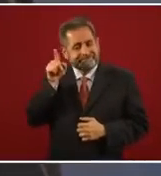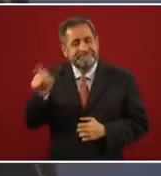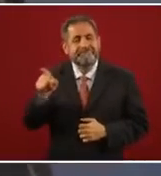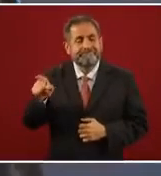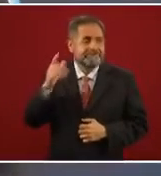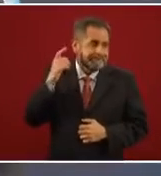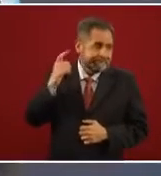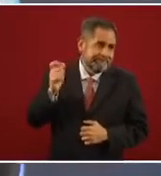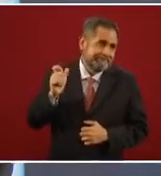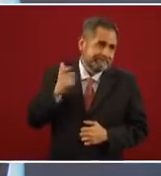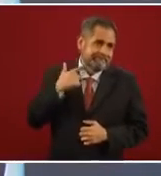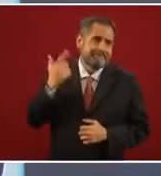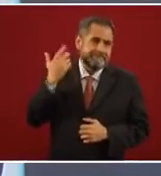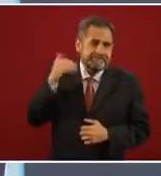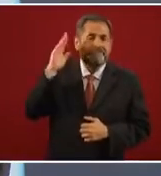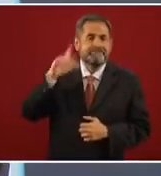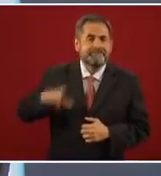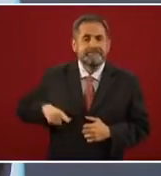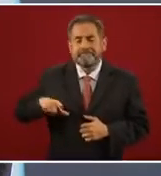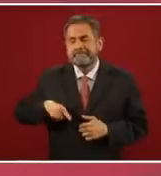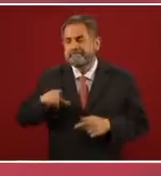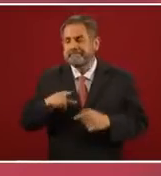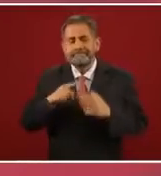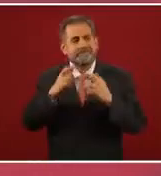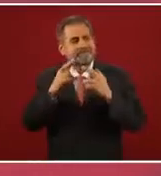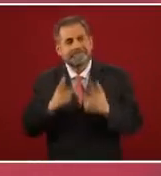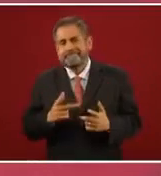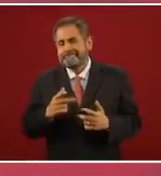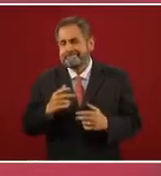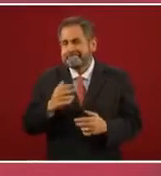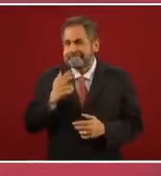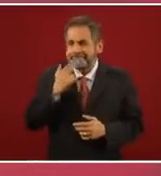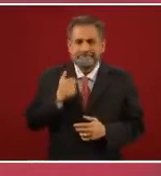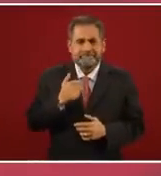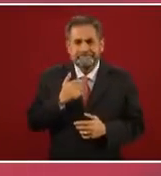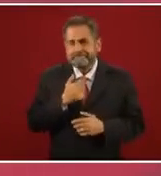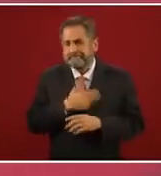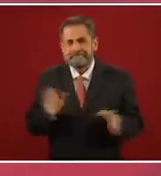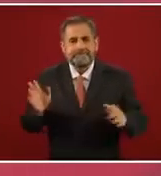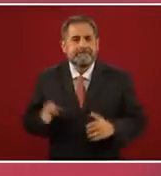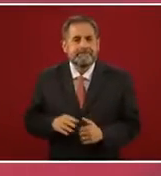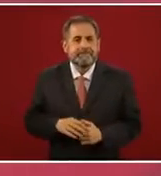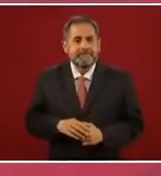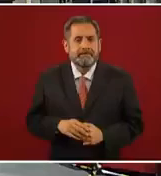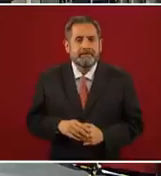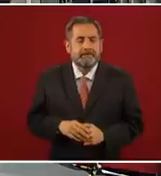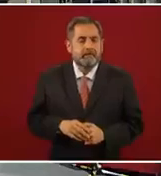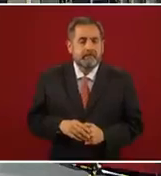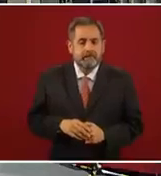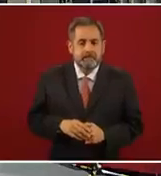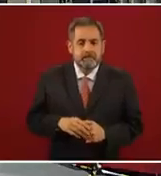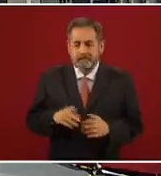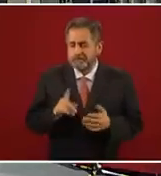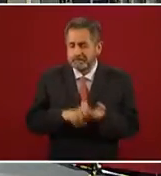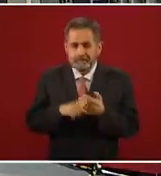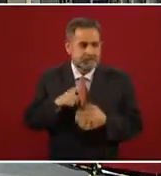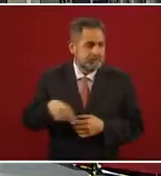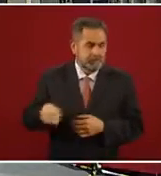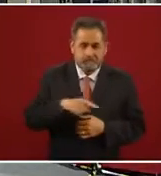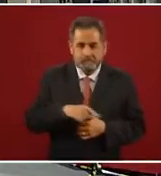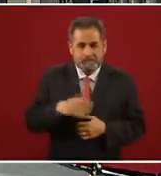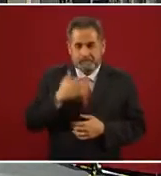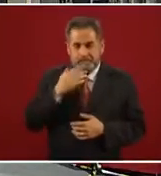y consideró buena medida